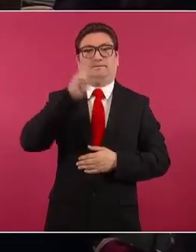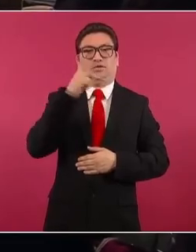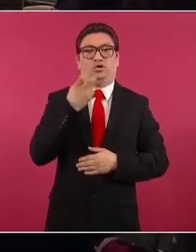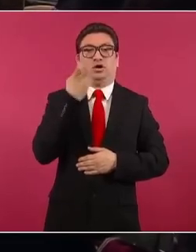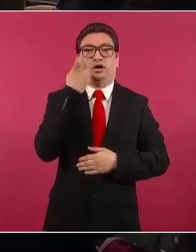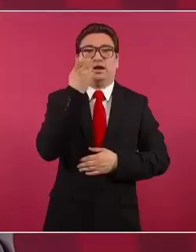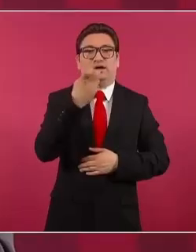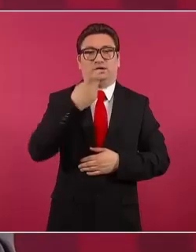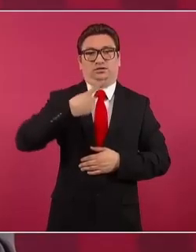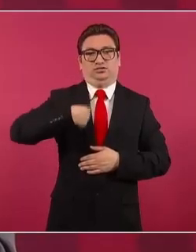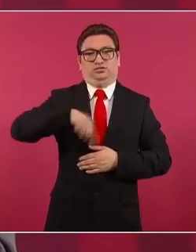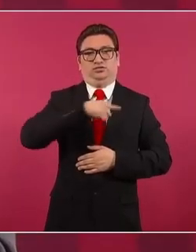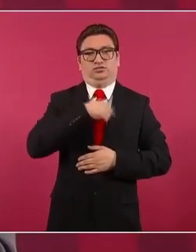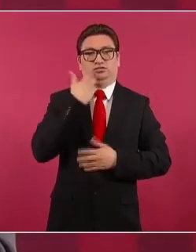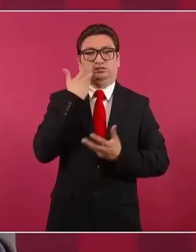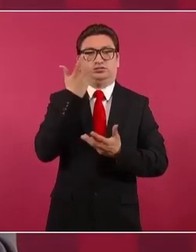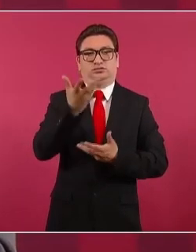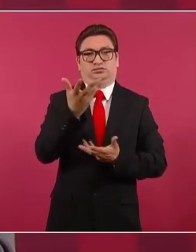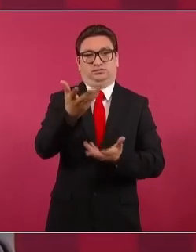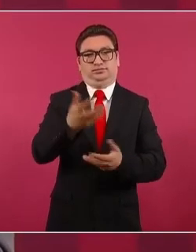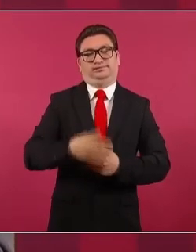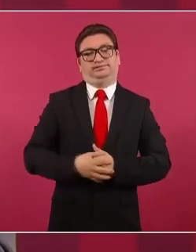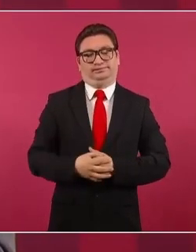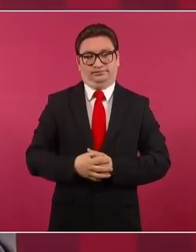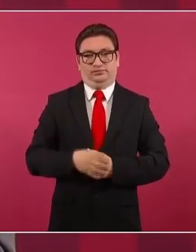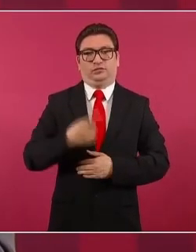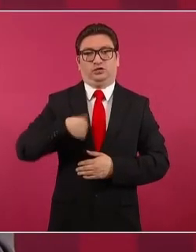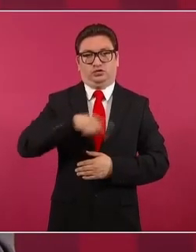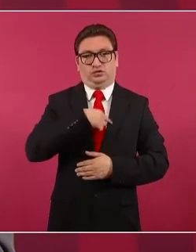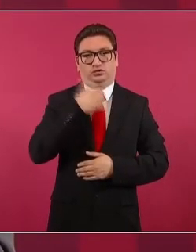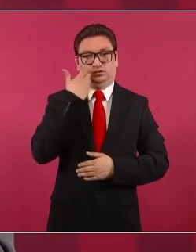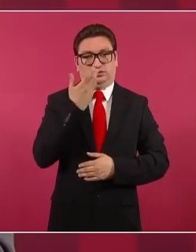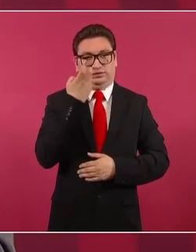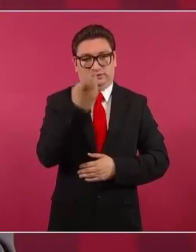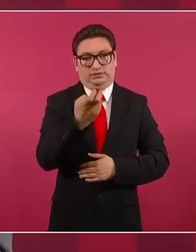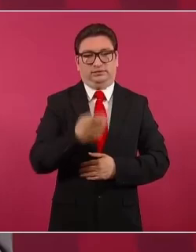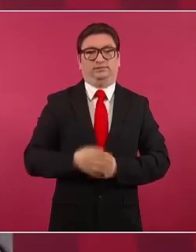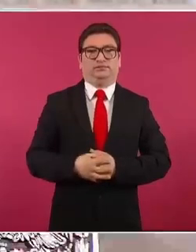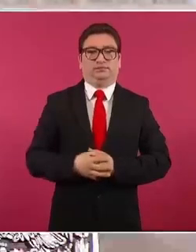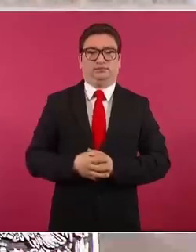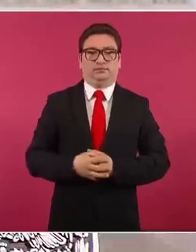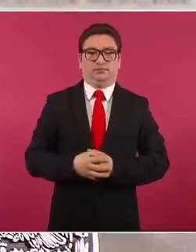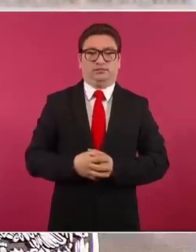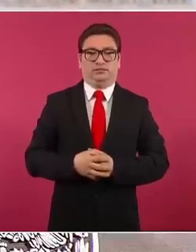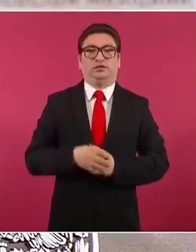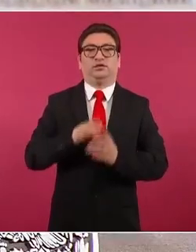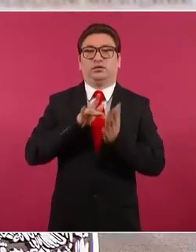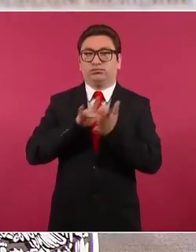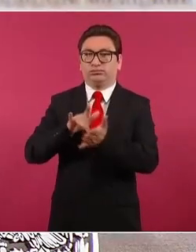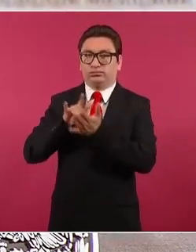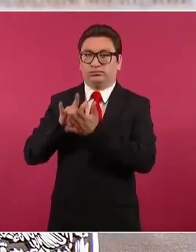estamos demandando y que haya inversión,